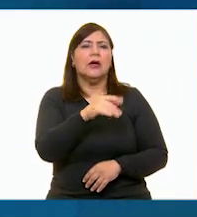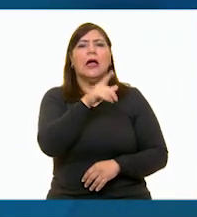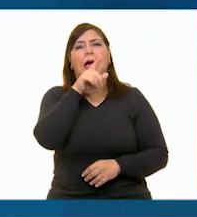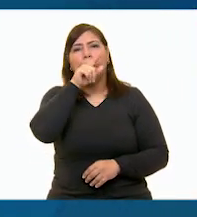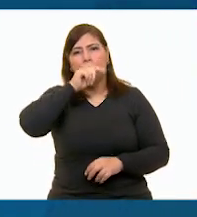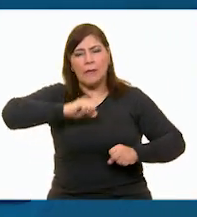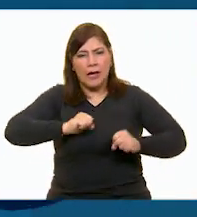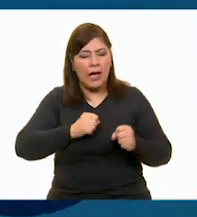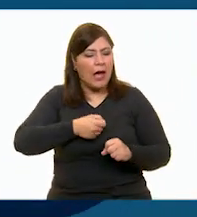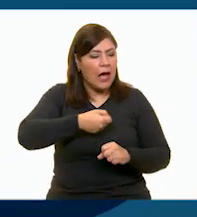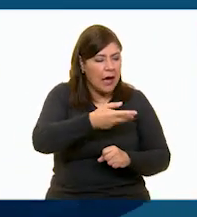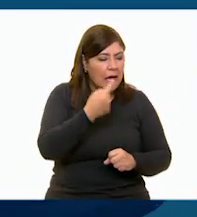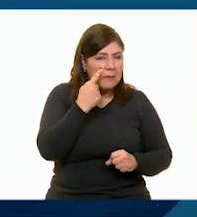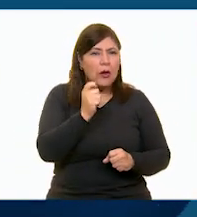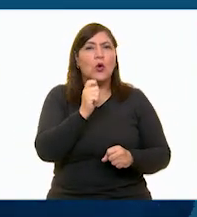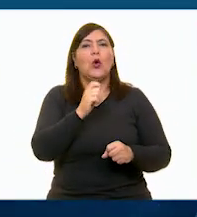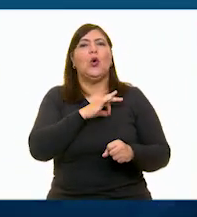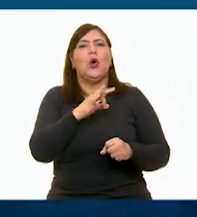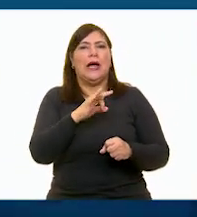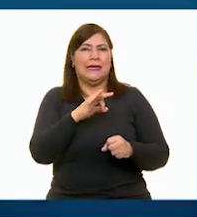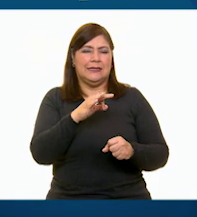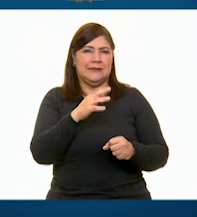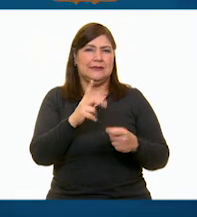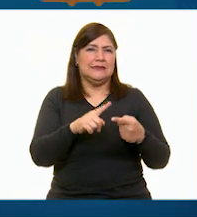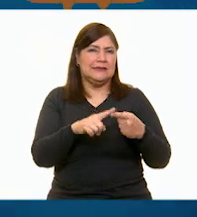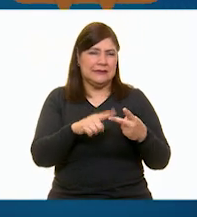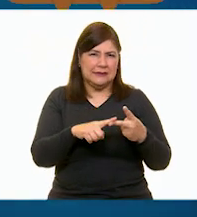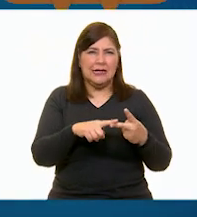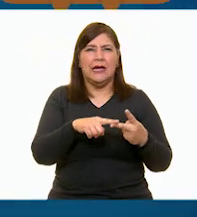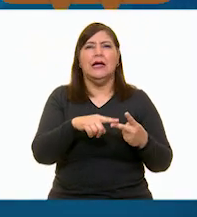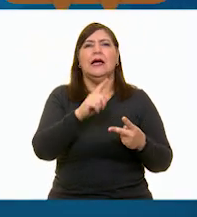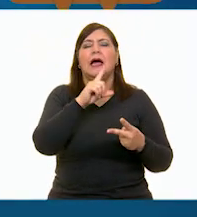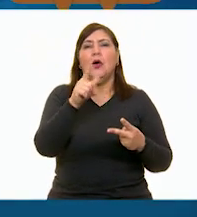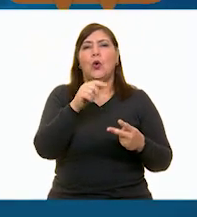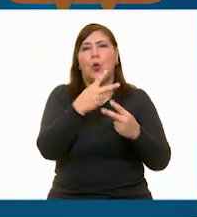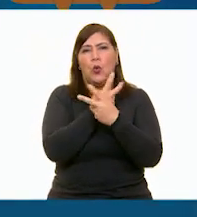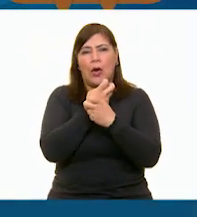gallinitas, los huesos a los perros.